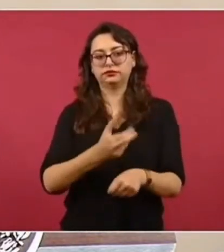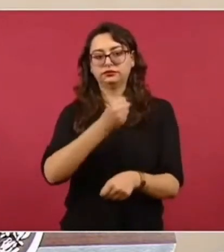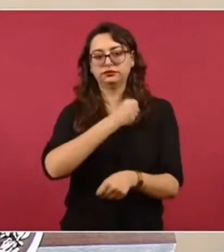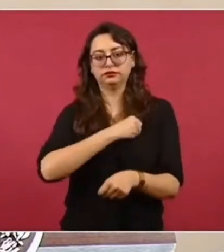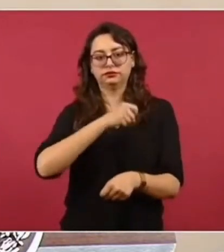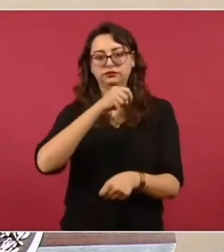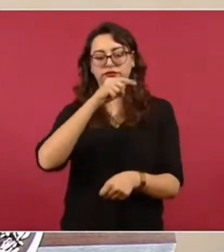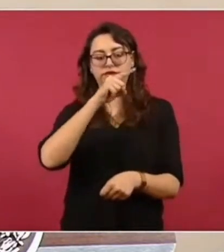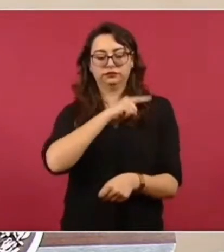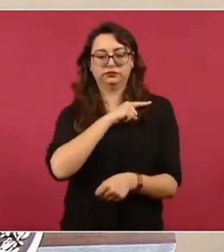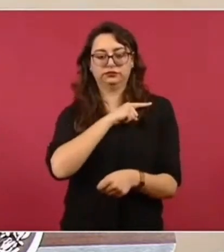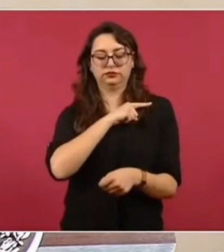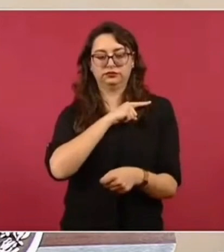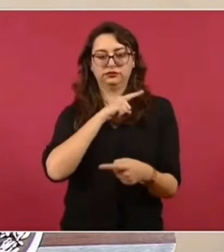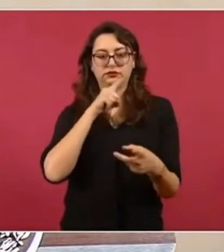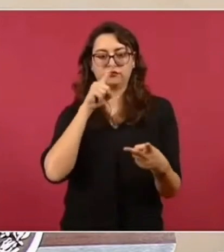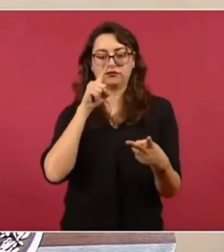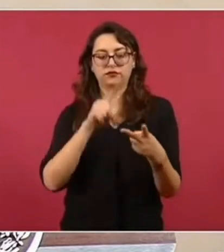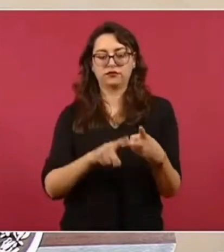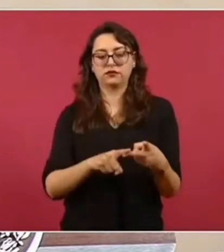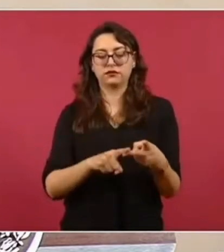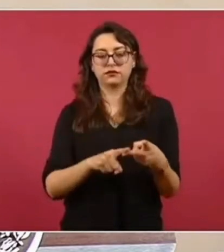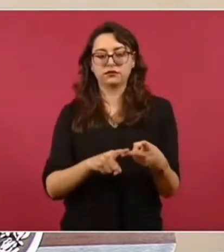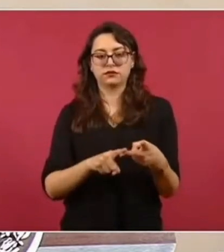Jorge Alcorcer y